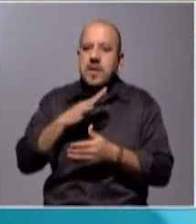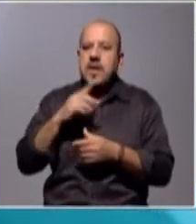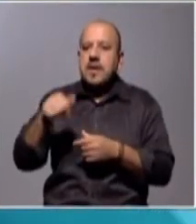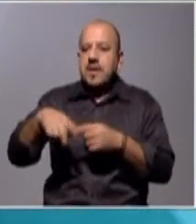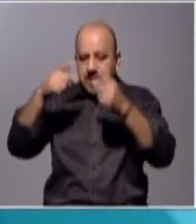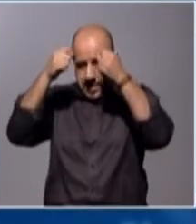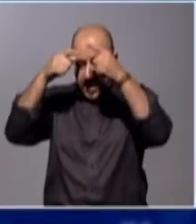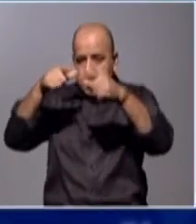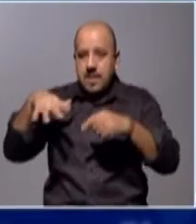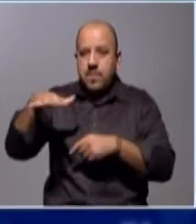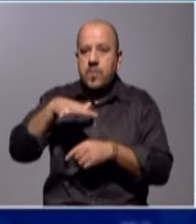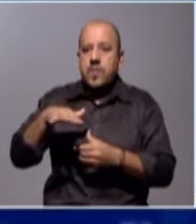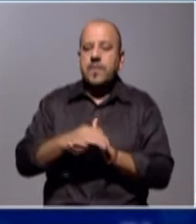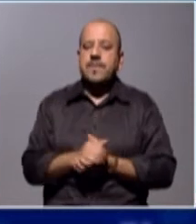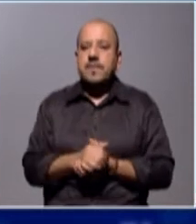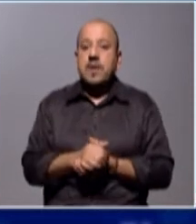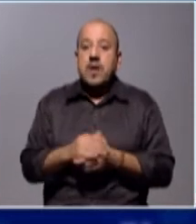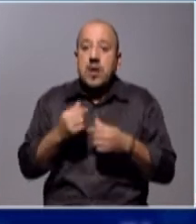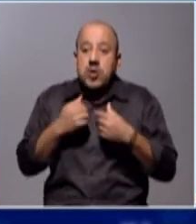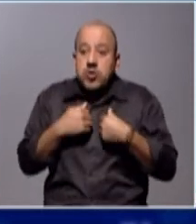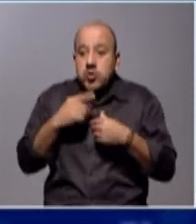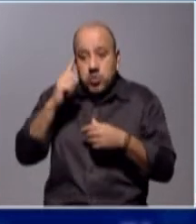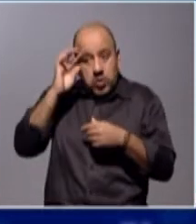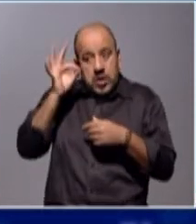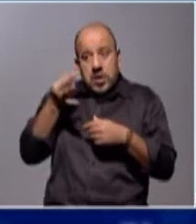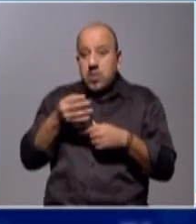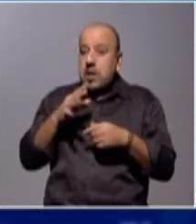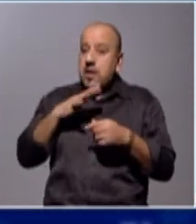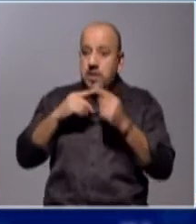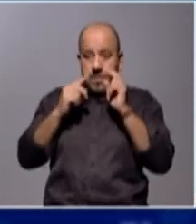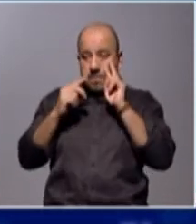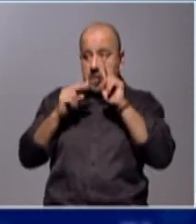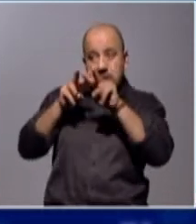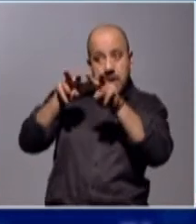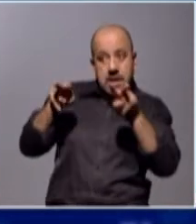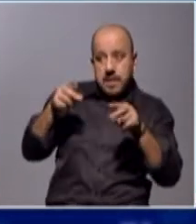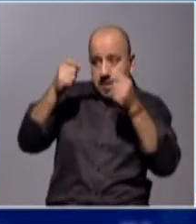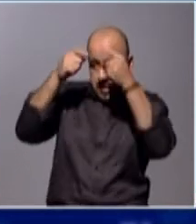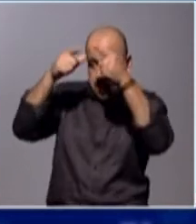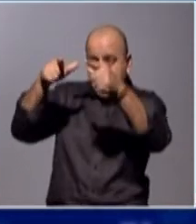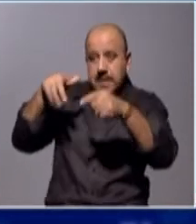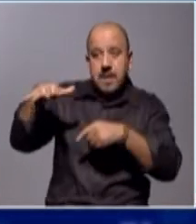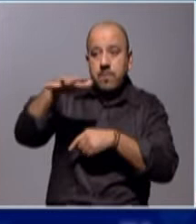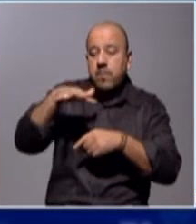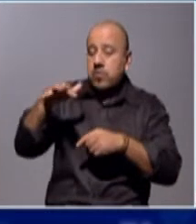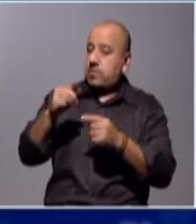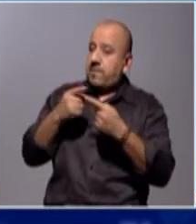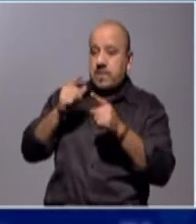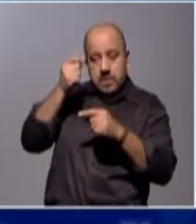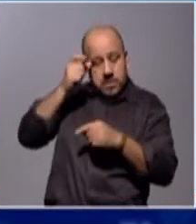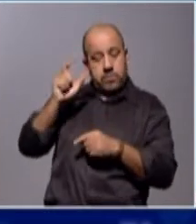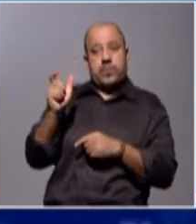ruralidad, y creo que debe tener una mirada diferente, porque en definitiva